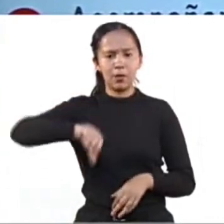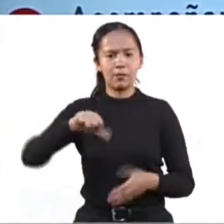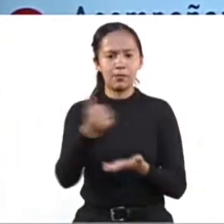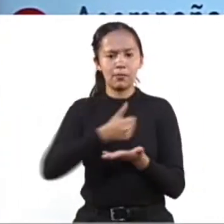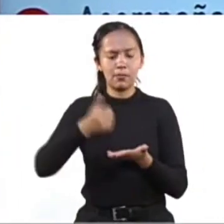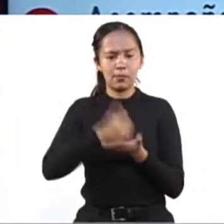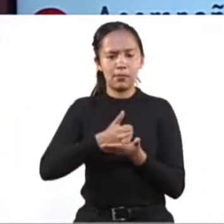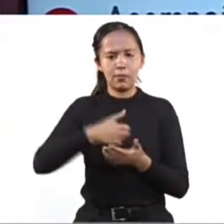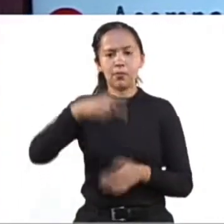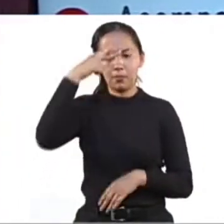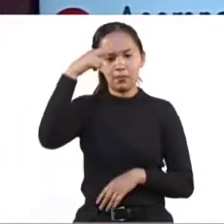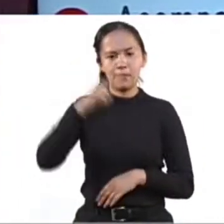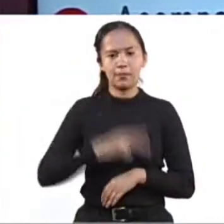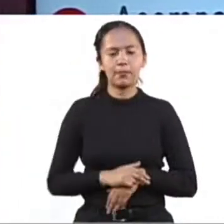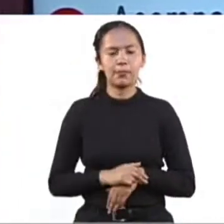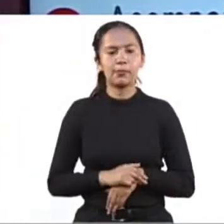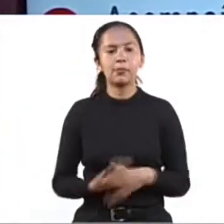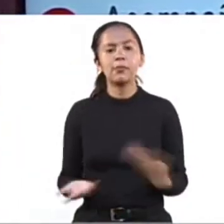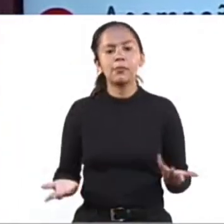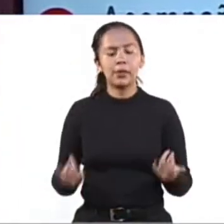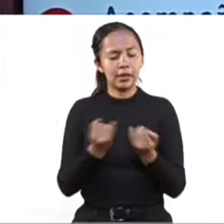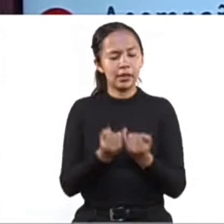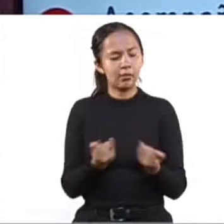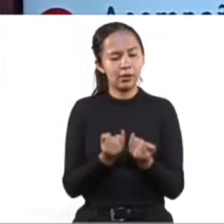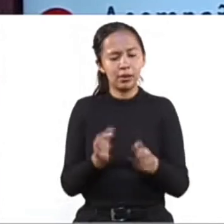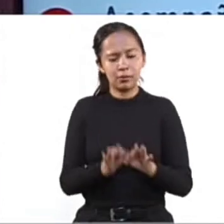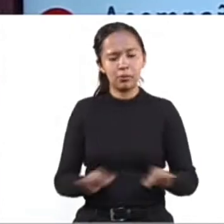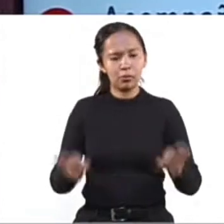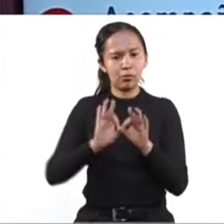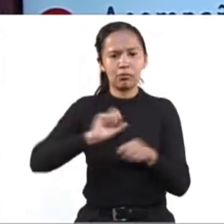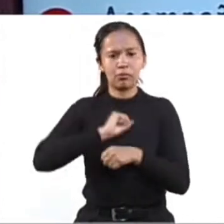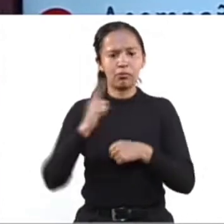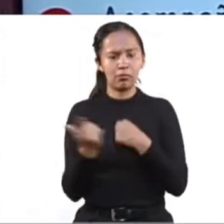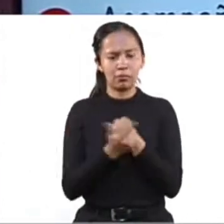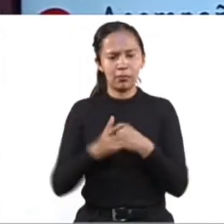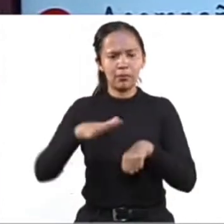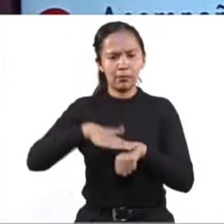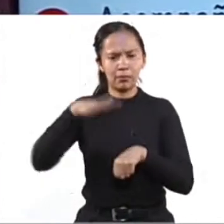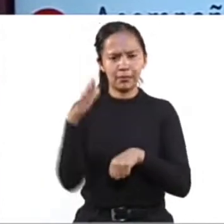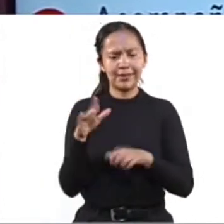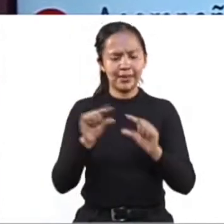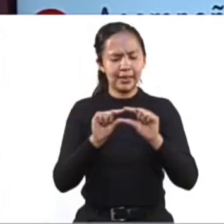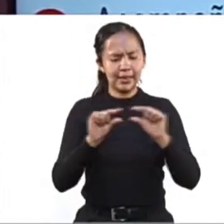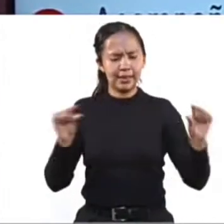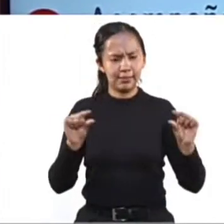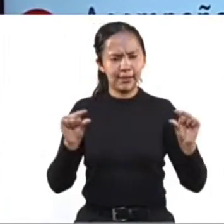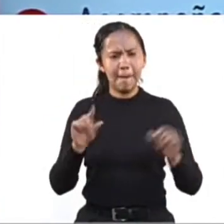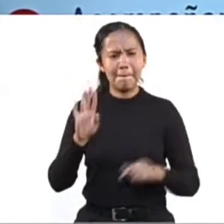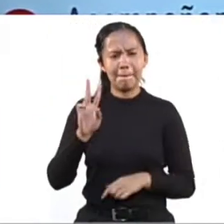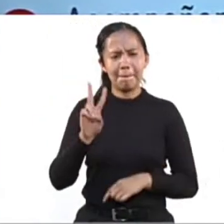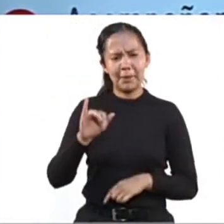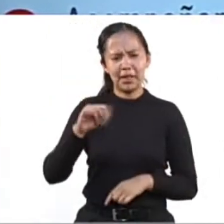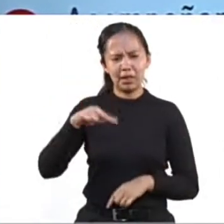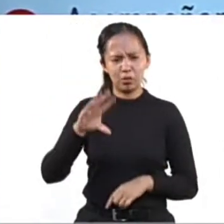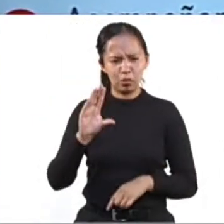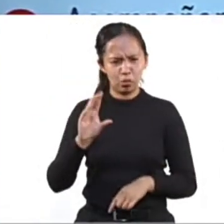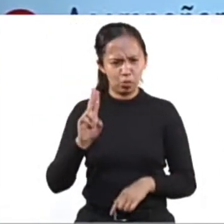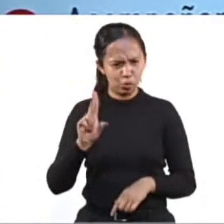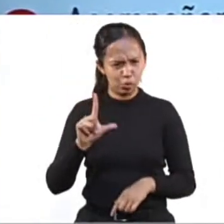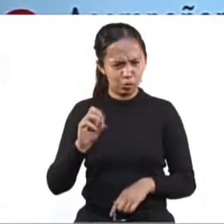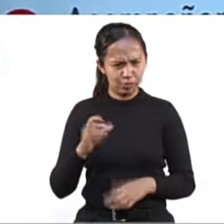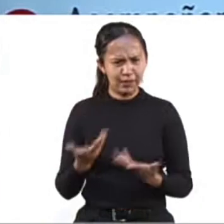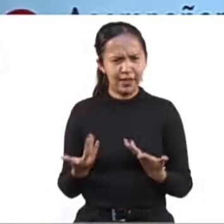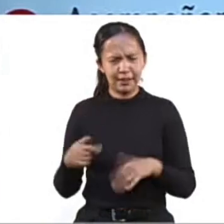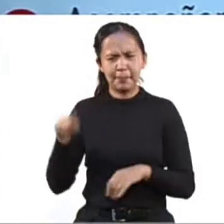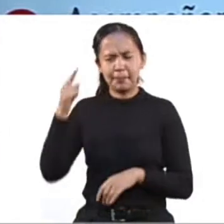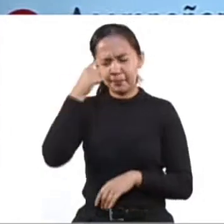algo muy importante es que se generó, ¿no? Se creó un enlace, un vínculo con las dependencias de